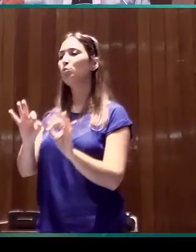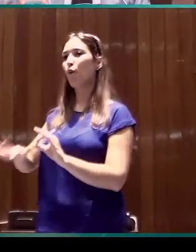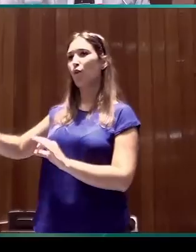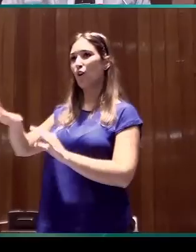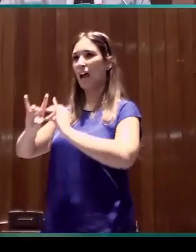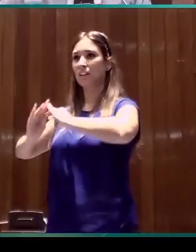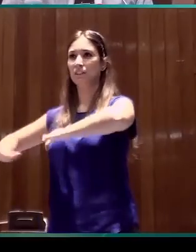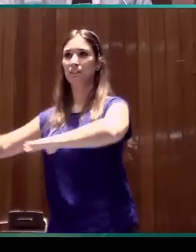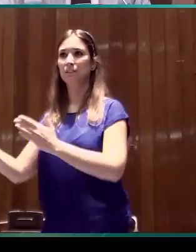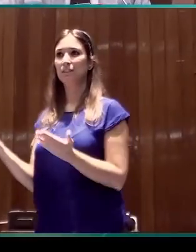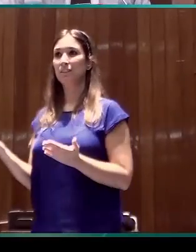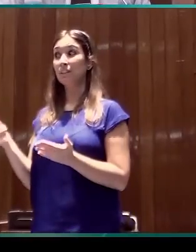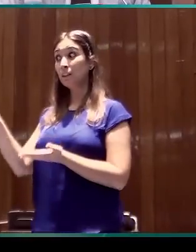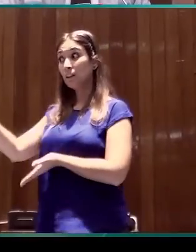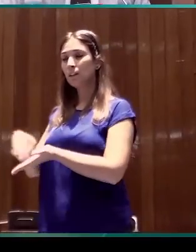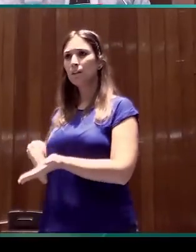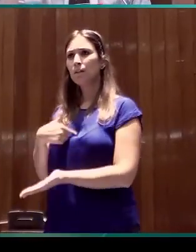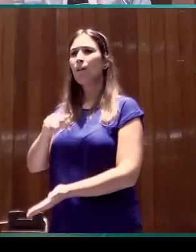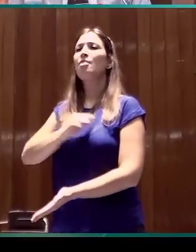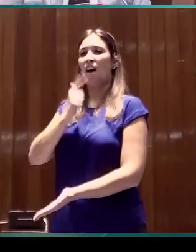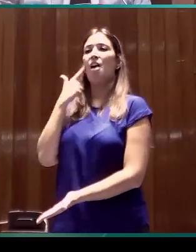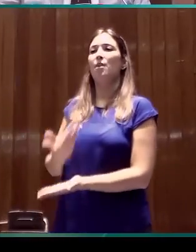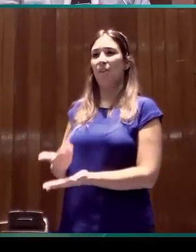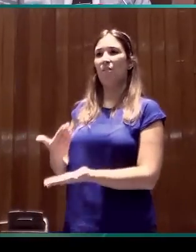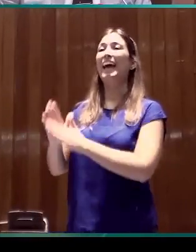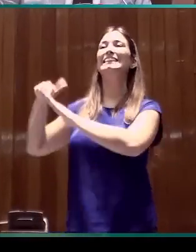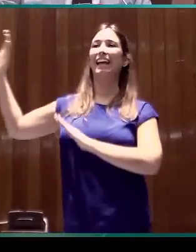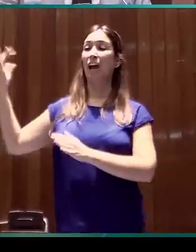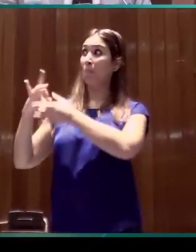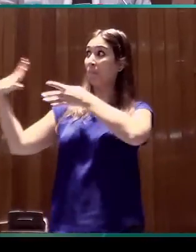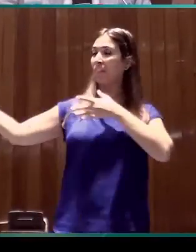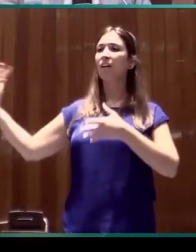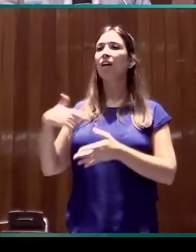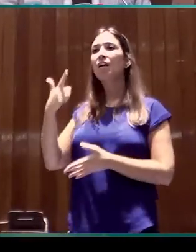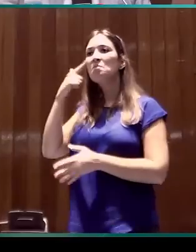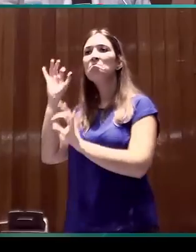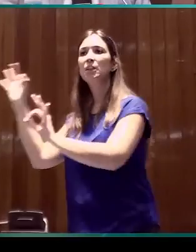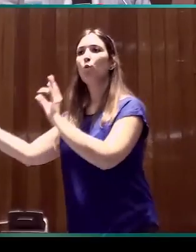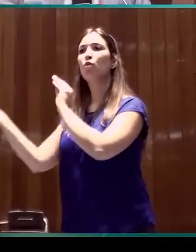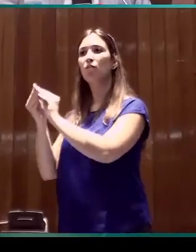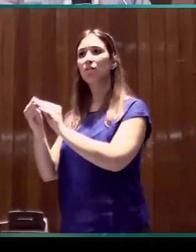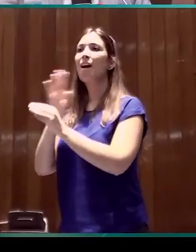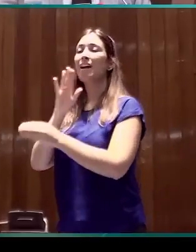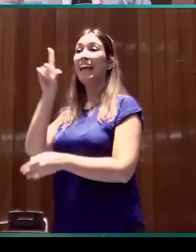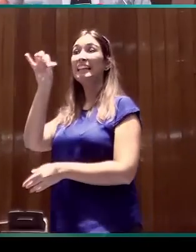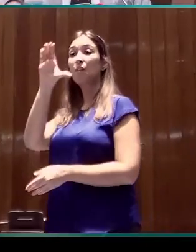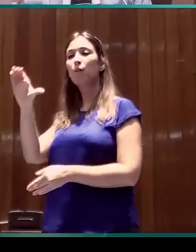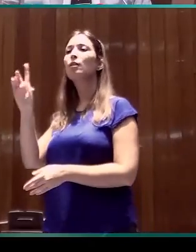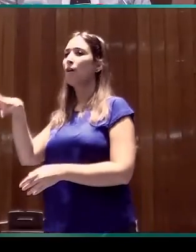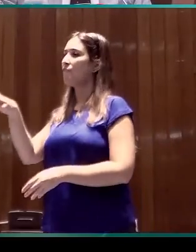Yo lo presento, lo considero evidencia externa de apoyo a la hipótesis sobre el análisis que hemos hecho sobre la lengua sinos catalana,